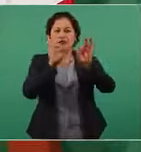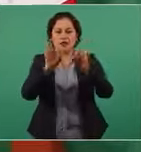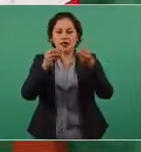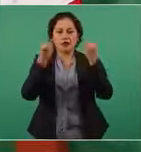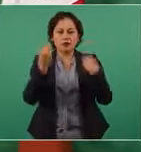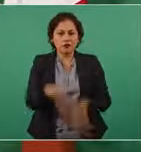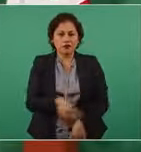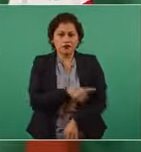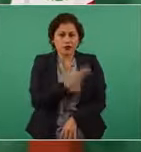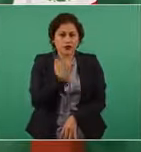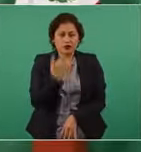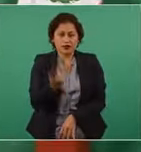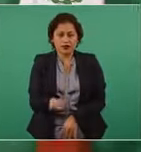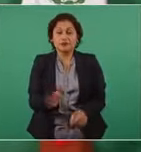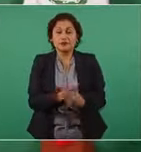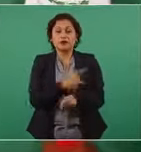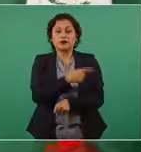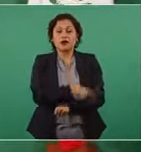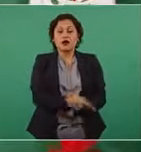tiran